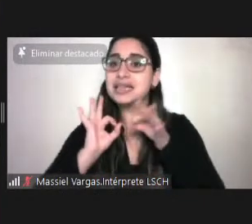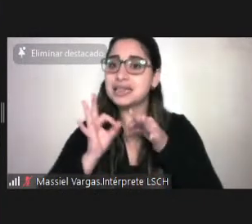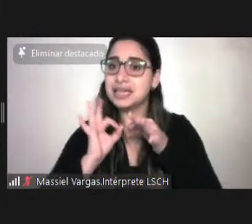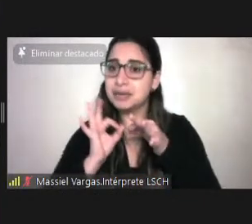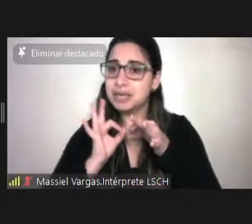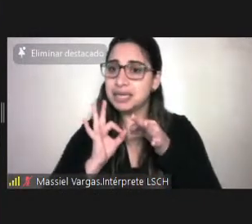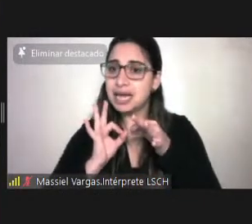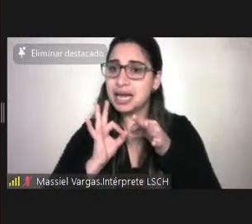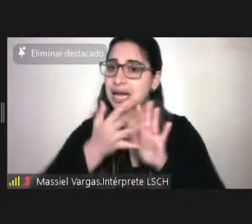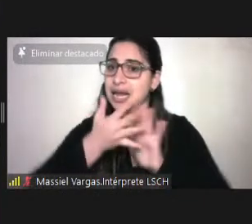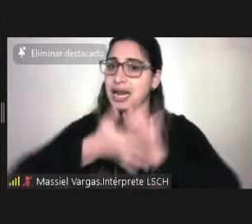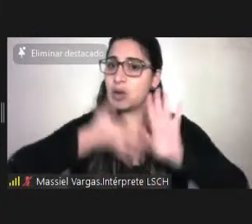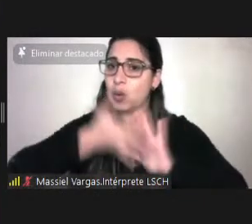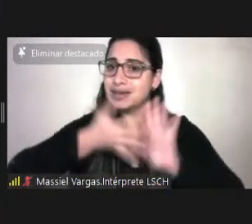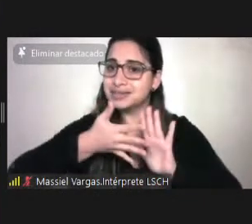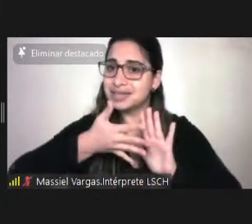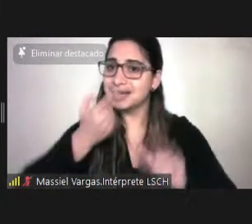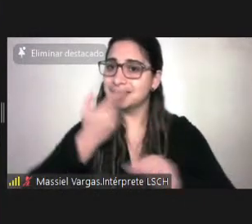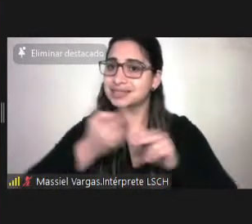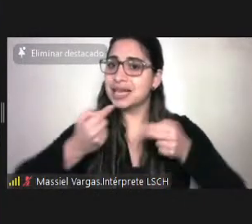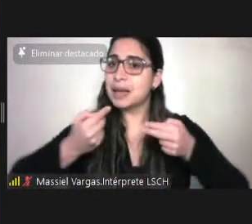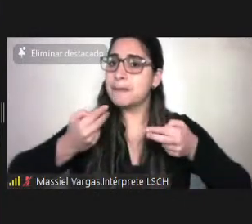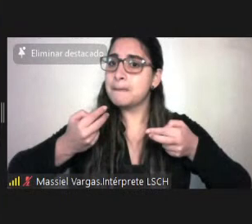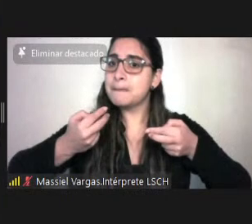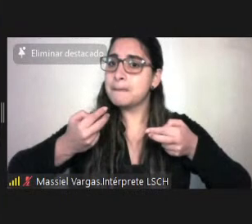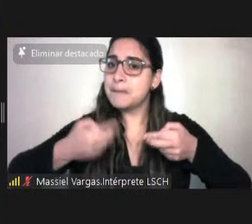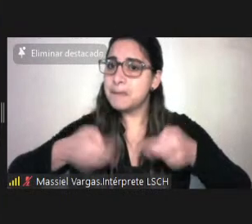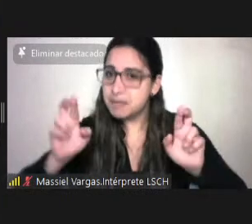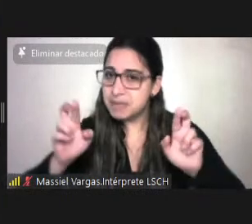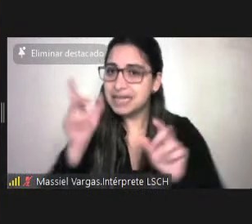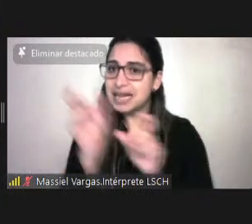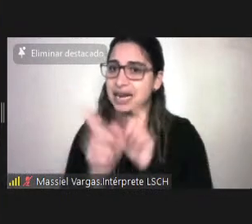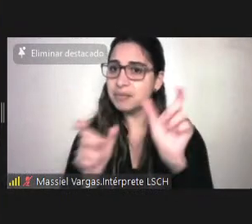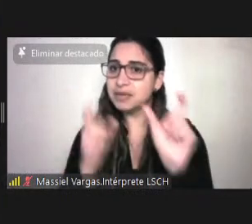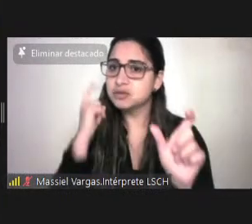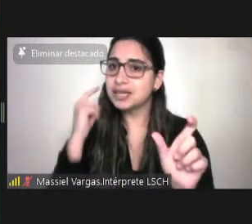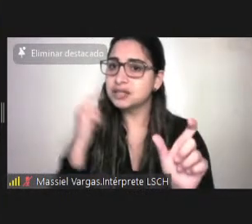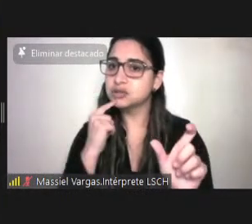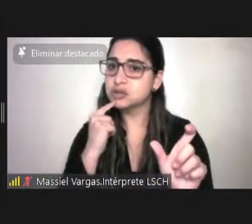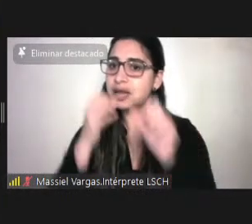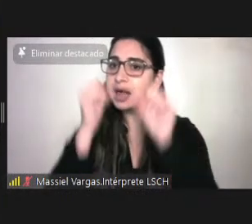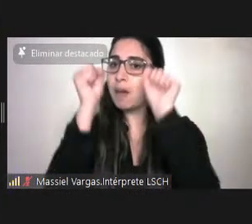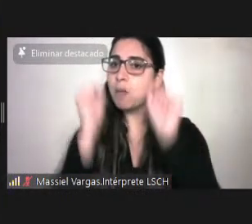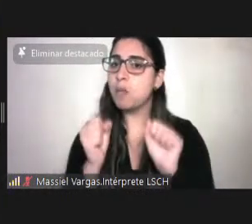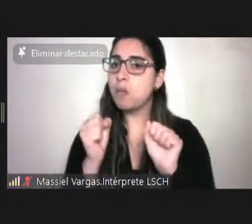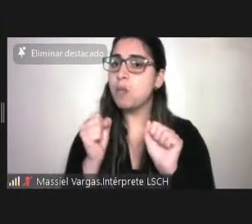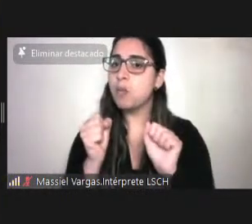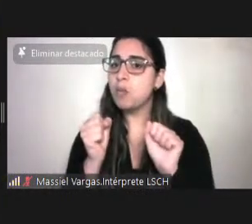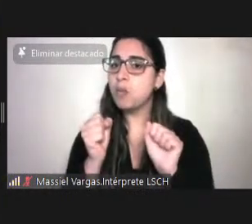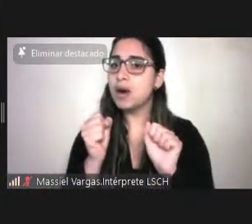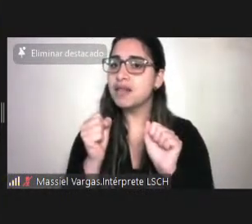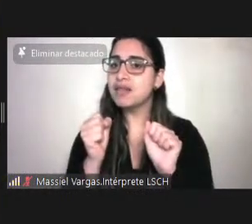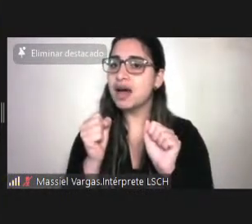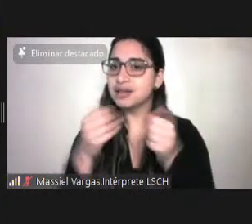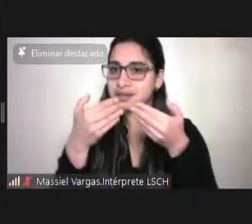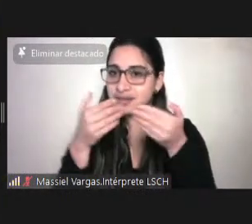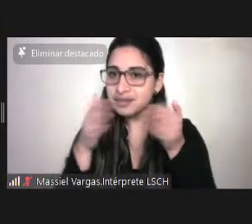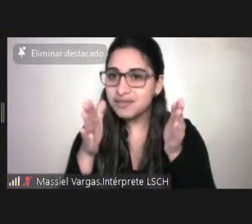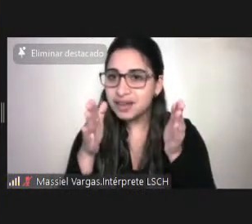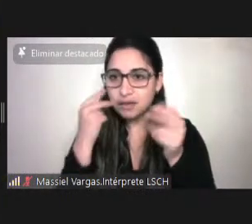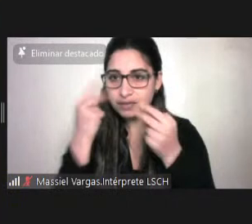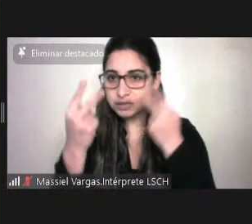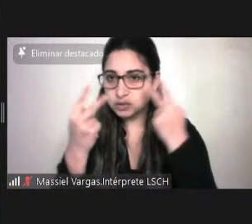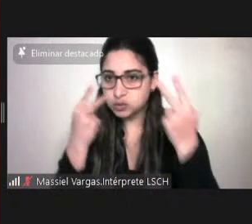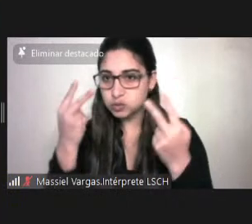señas que permite que las personas sordas accedan a las exposiciones que nosotros estamos dando.